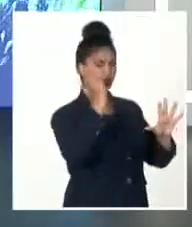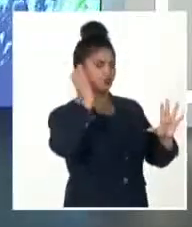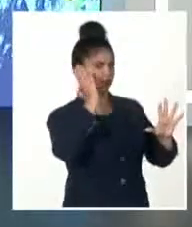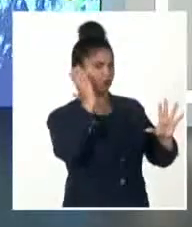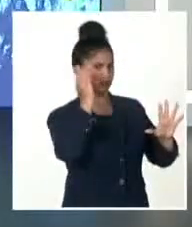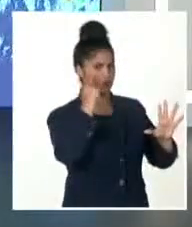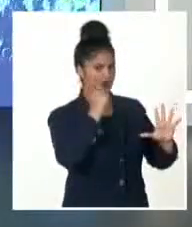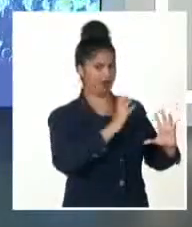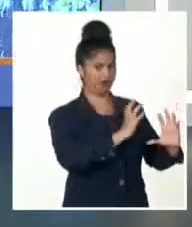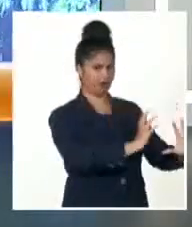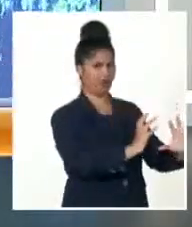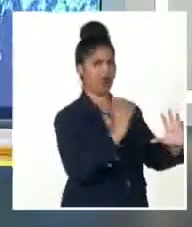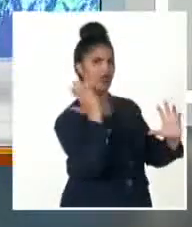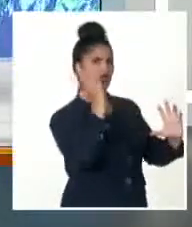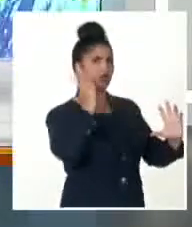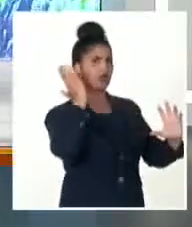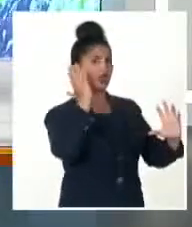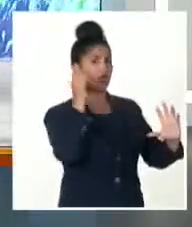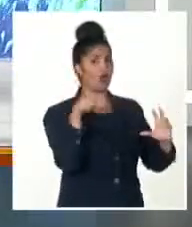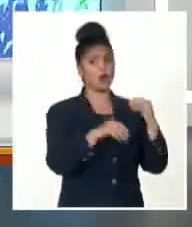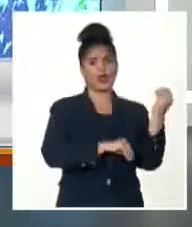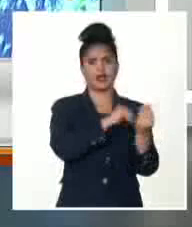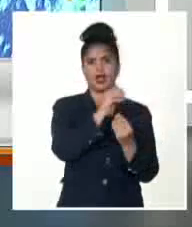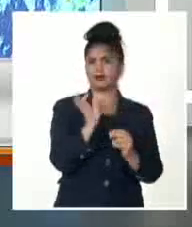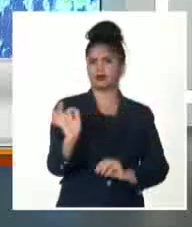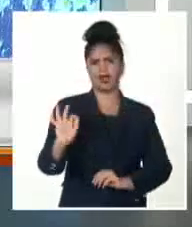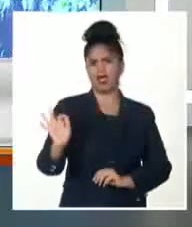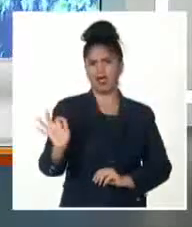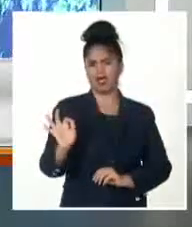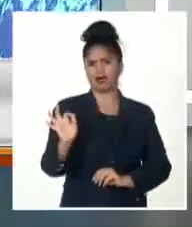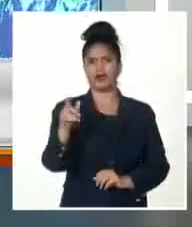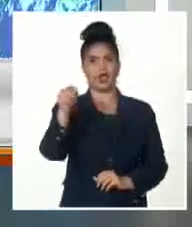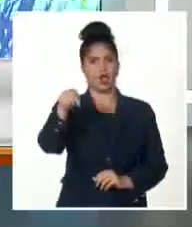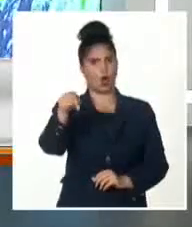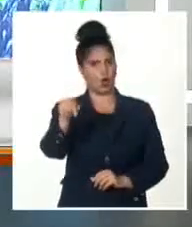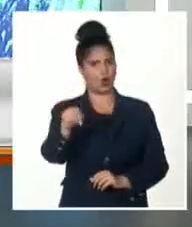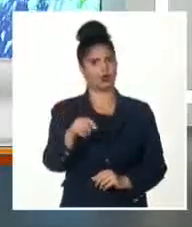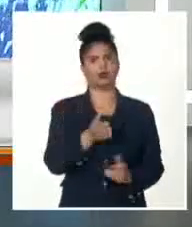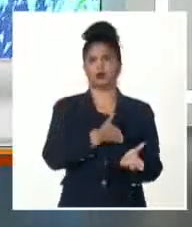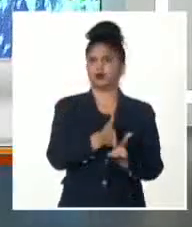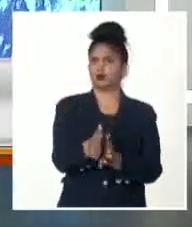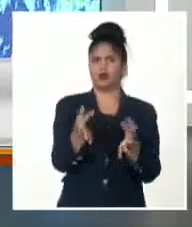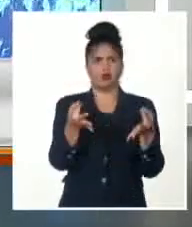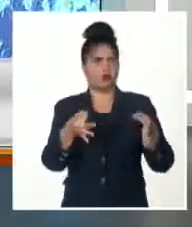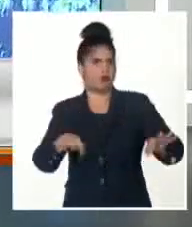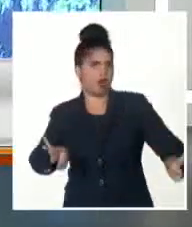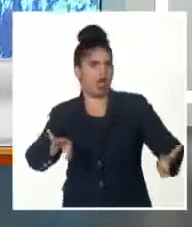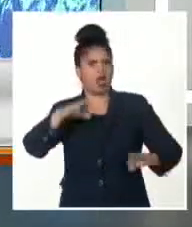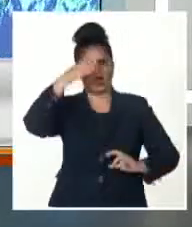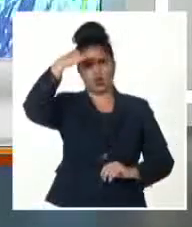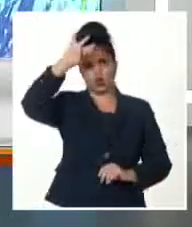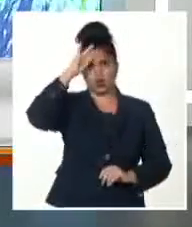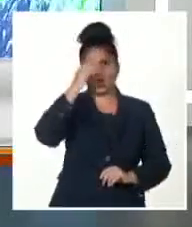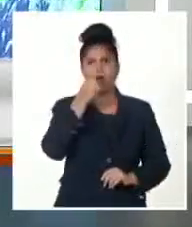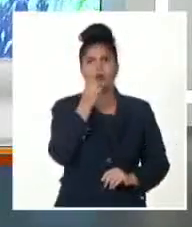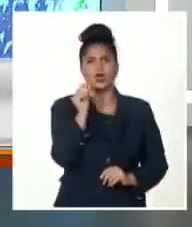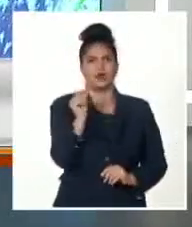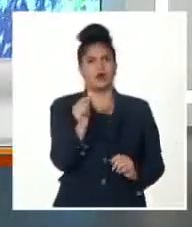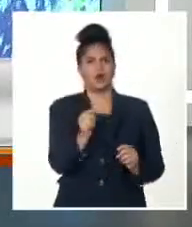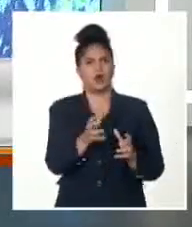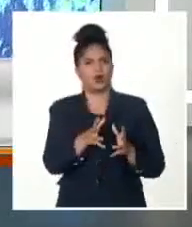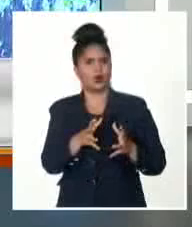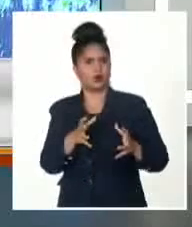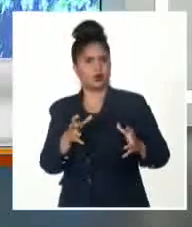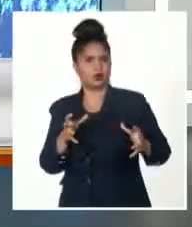durante la jornada de hoy. Sin embargo, las condiciones se mantienen favorables para que pudiera ganar algo más en intensidad. El